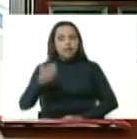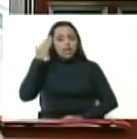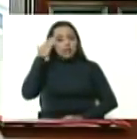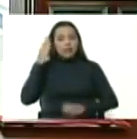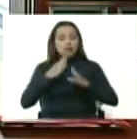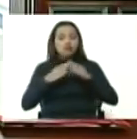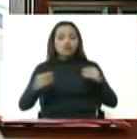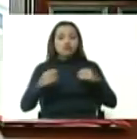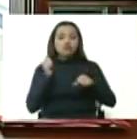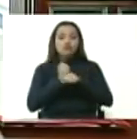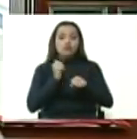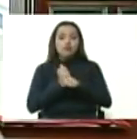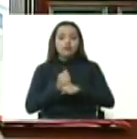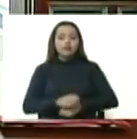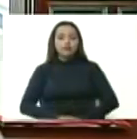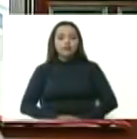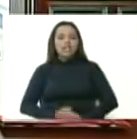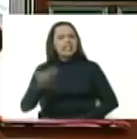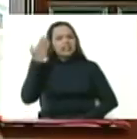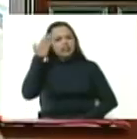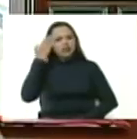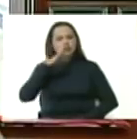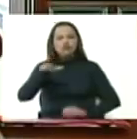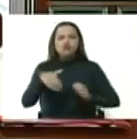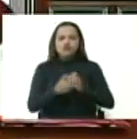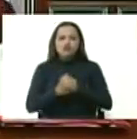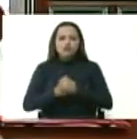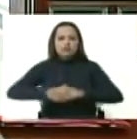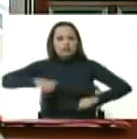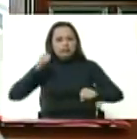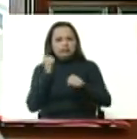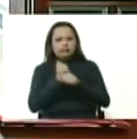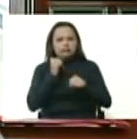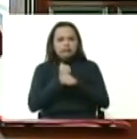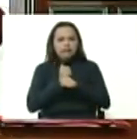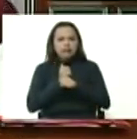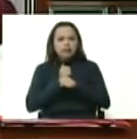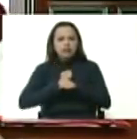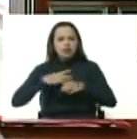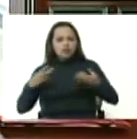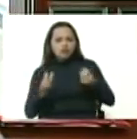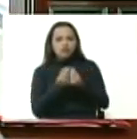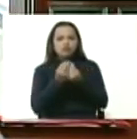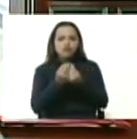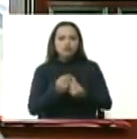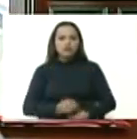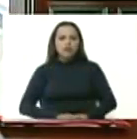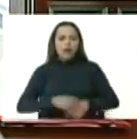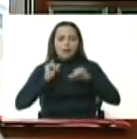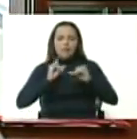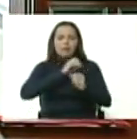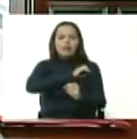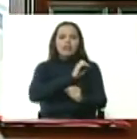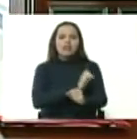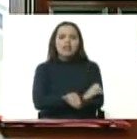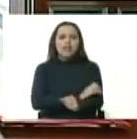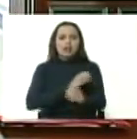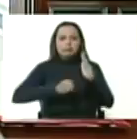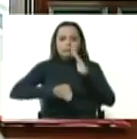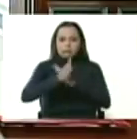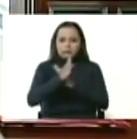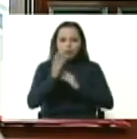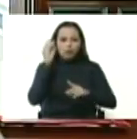productores y que sepamos que estamos todos remando a compás con la misma energía hacia el mismo